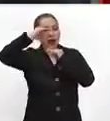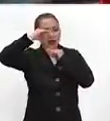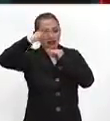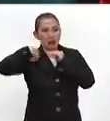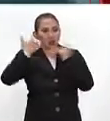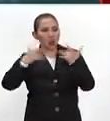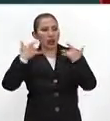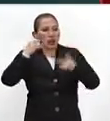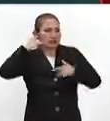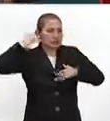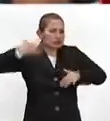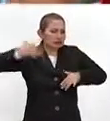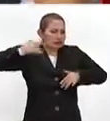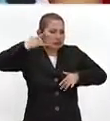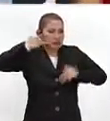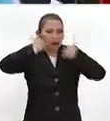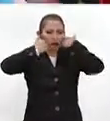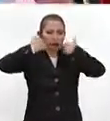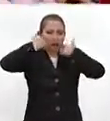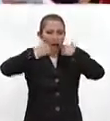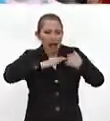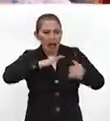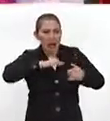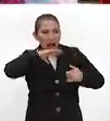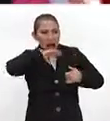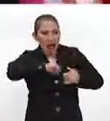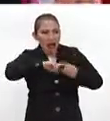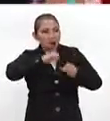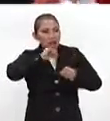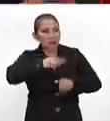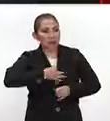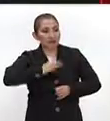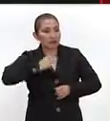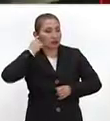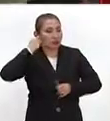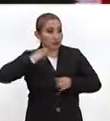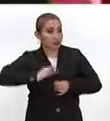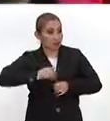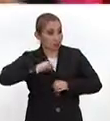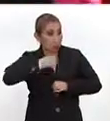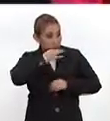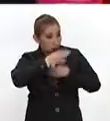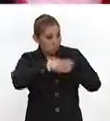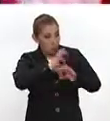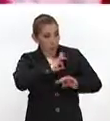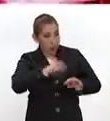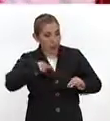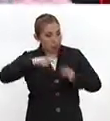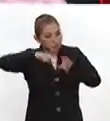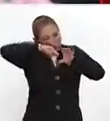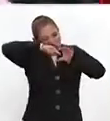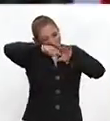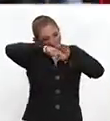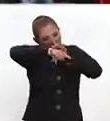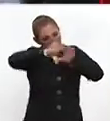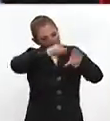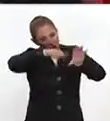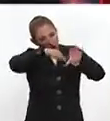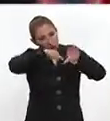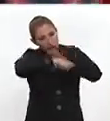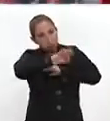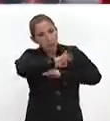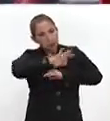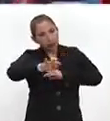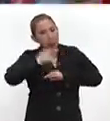pues empieza a doler mucho el oído, tienen fiebre y el riesgo de las infecciones en el oído. Si no se atienen a tiempo, es que se puede perforar el oído y